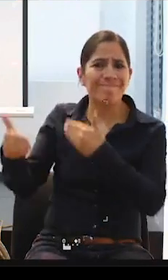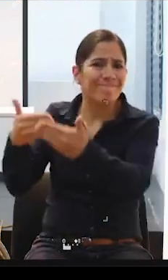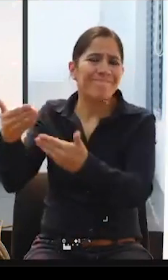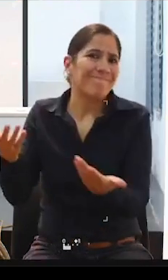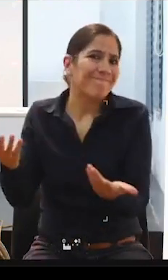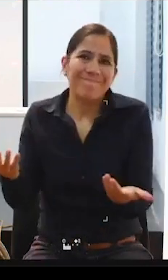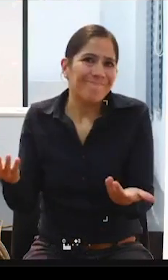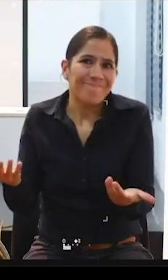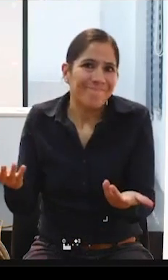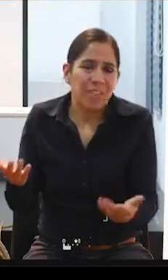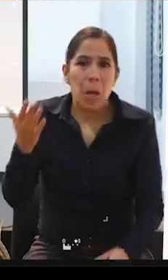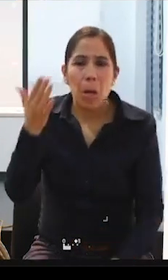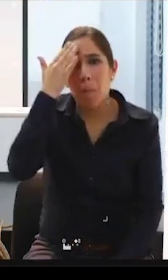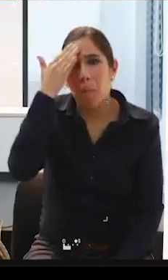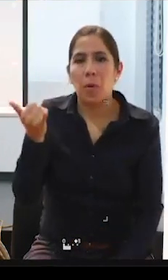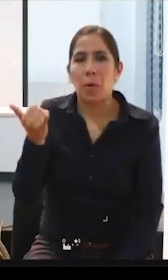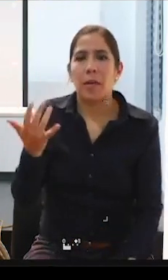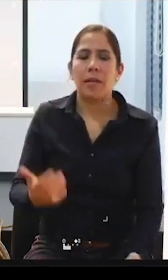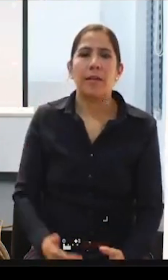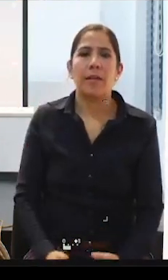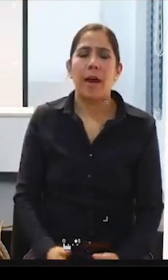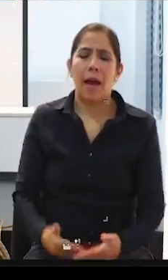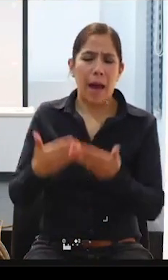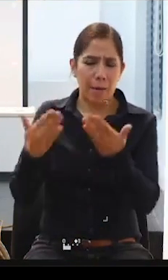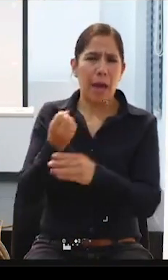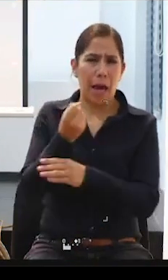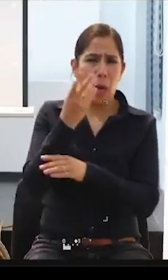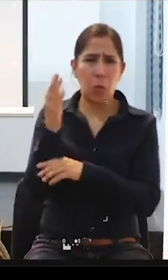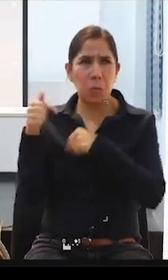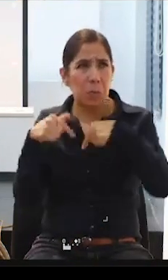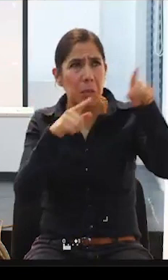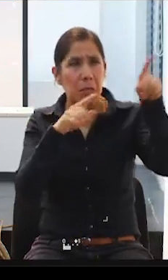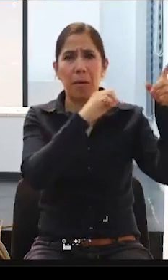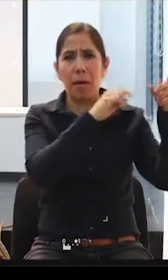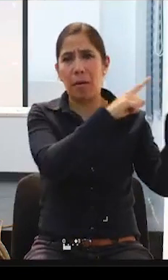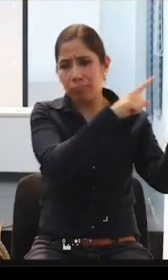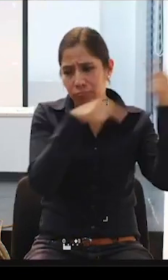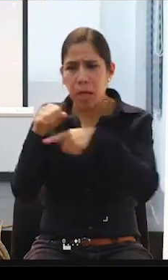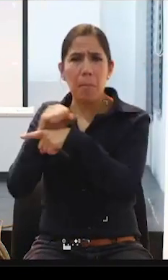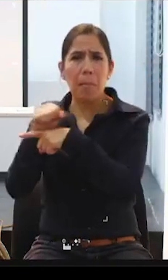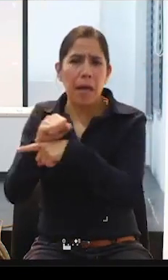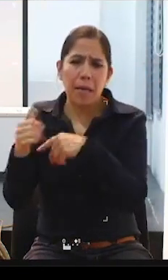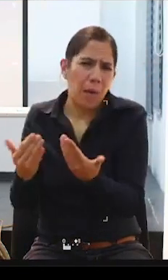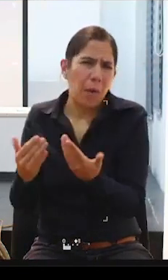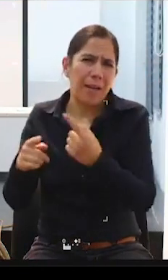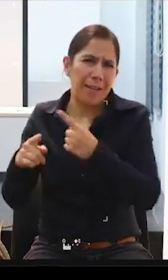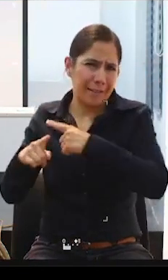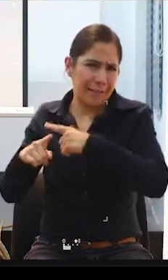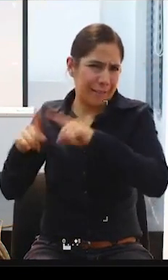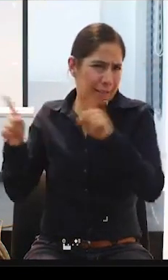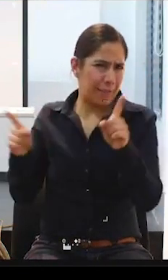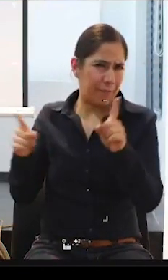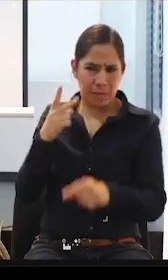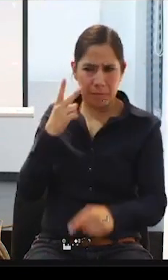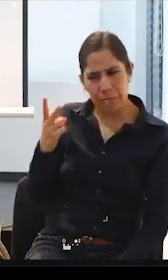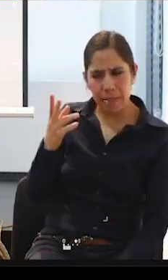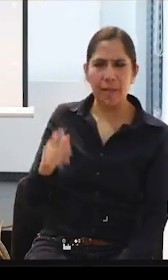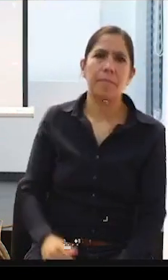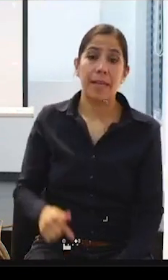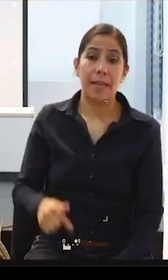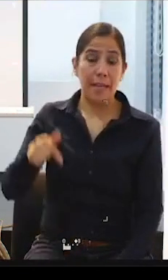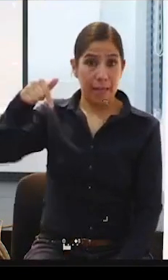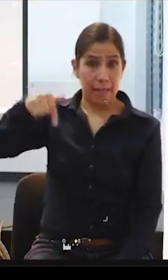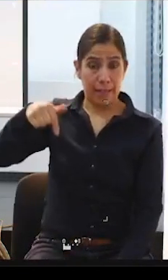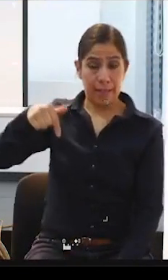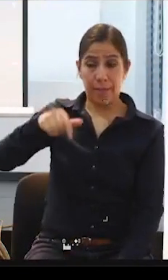de residencias que también todavía existen, pero ya han cambiado un poquito porque tienen esa mirada también ya de